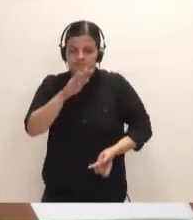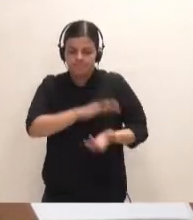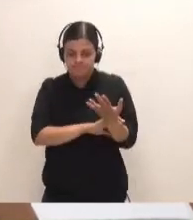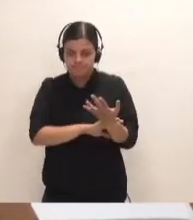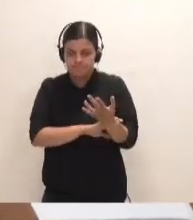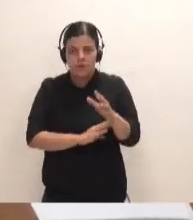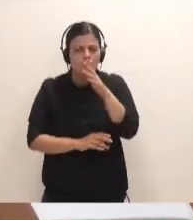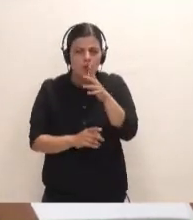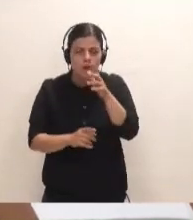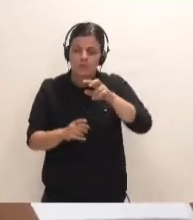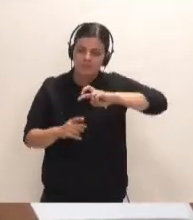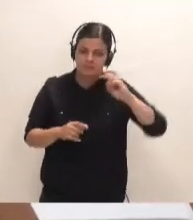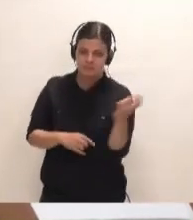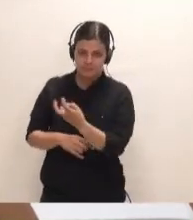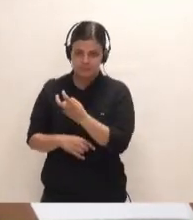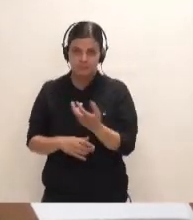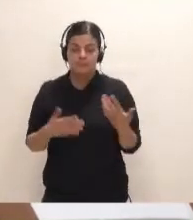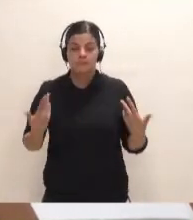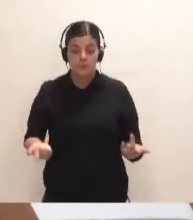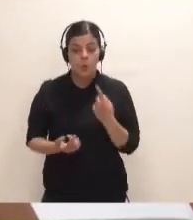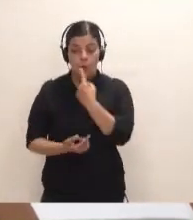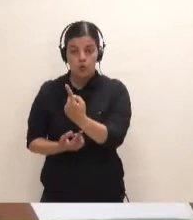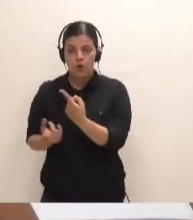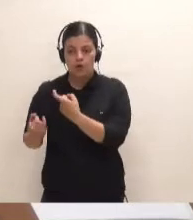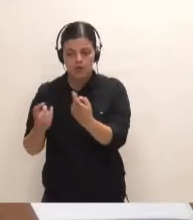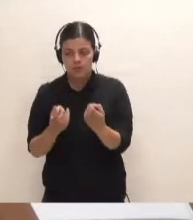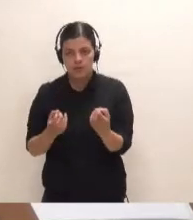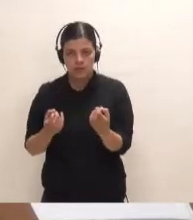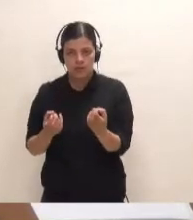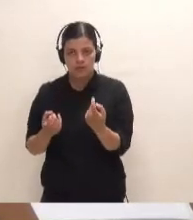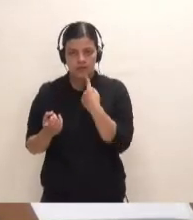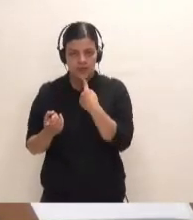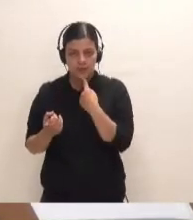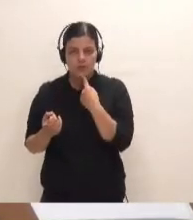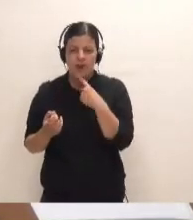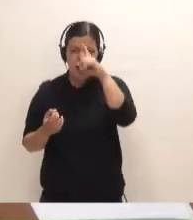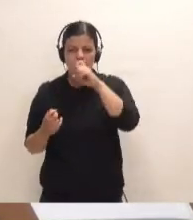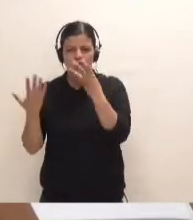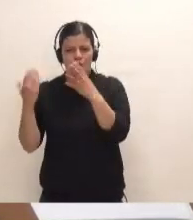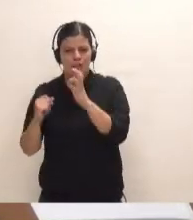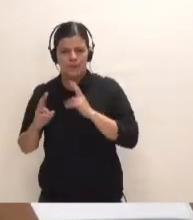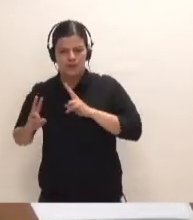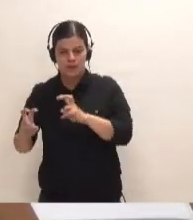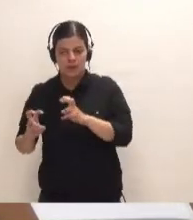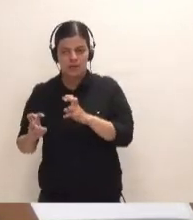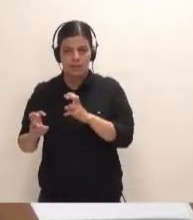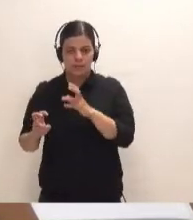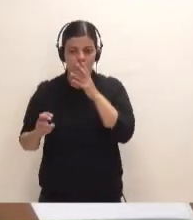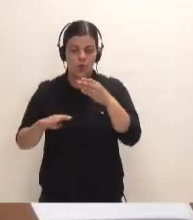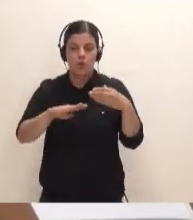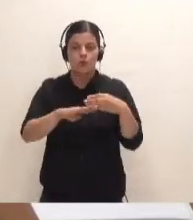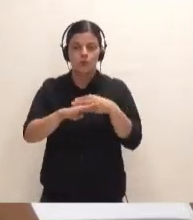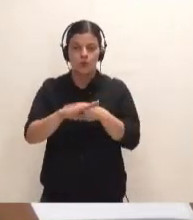por varios factores. Uno, la necesidad que se planteaba a principios de los 90 de ampliar el puerto de